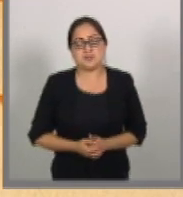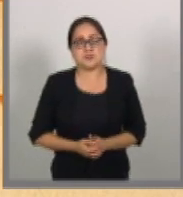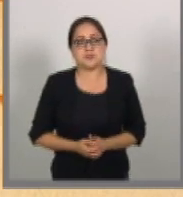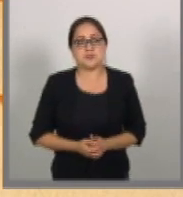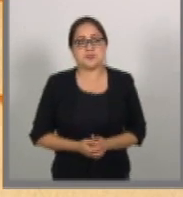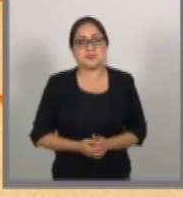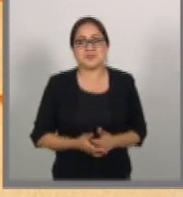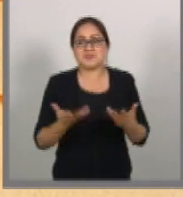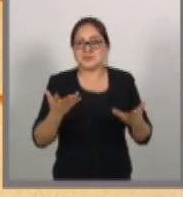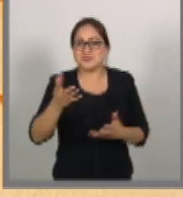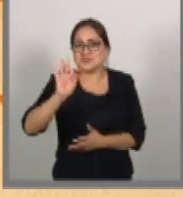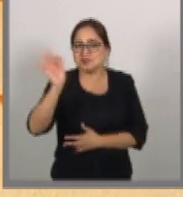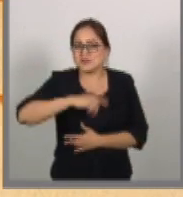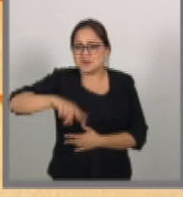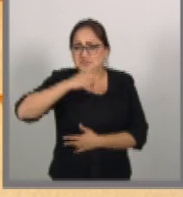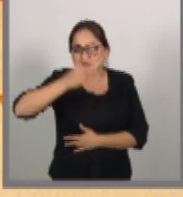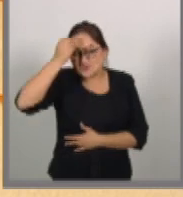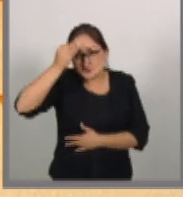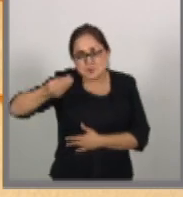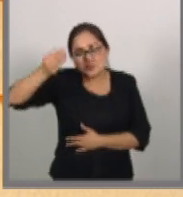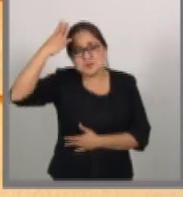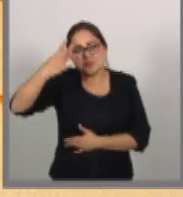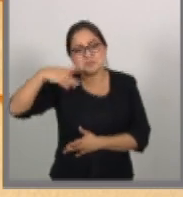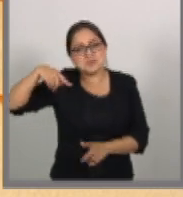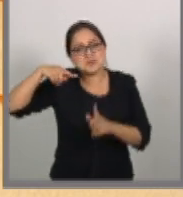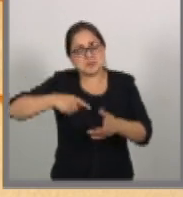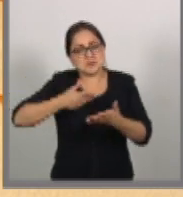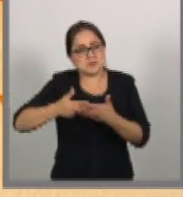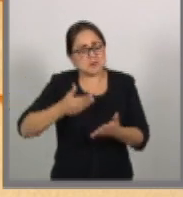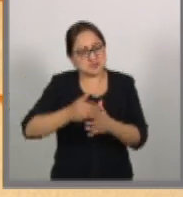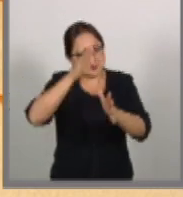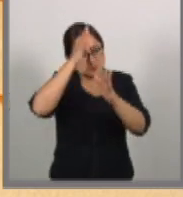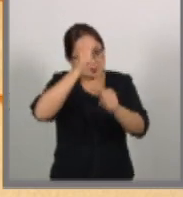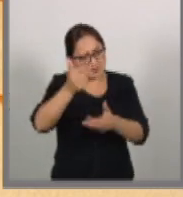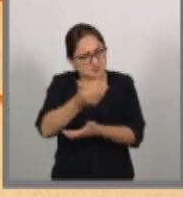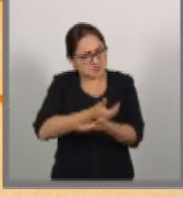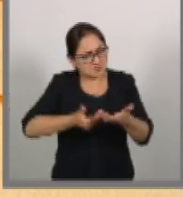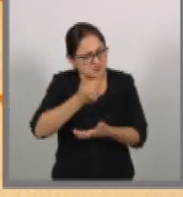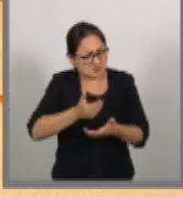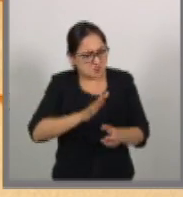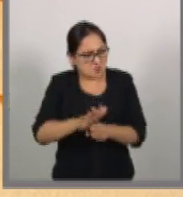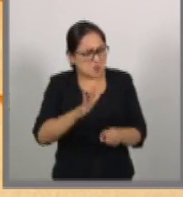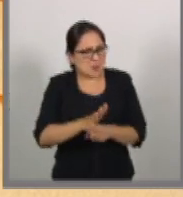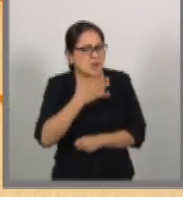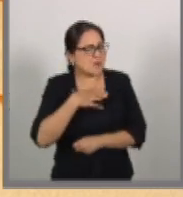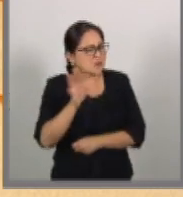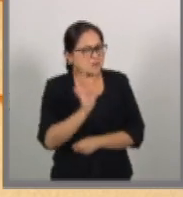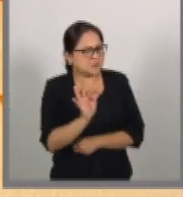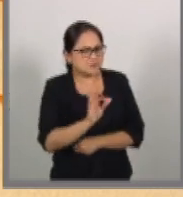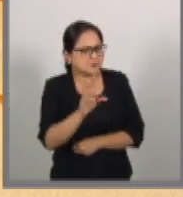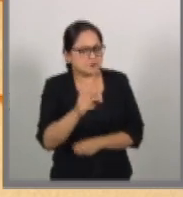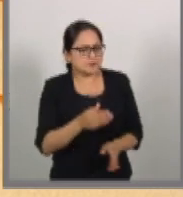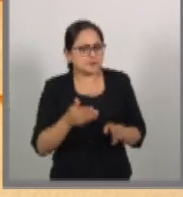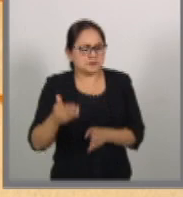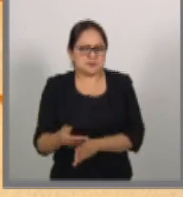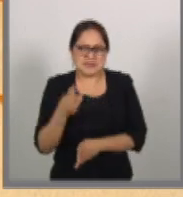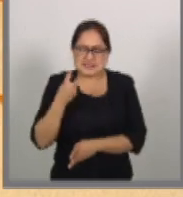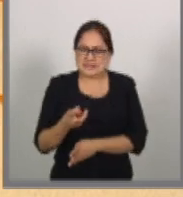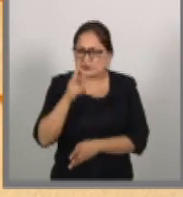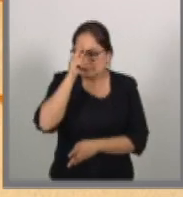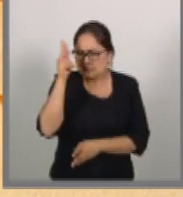se nos olvida que este no es un tratado comercial cualquiera. Va mucho más allá